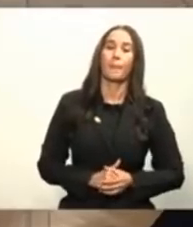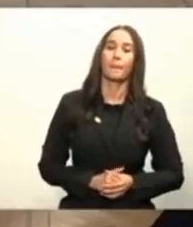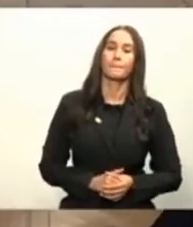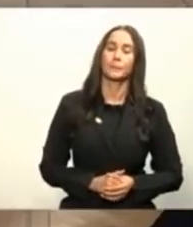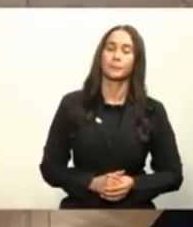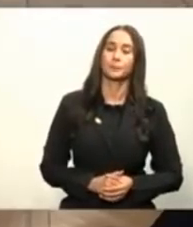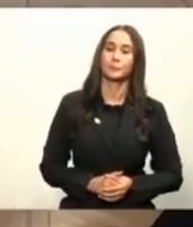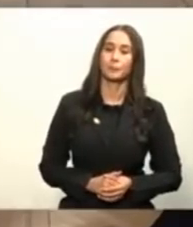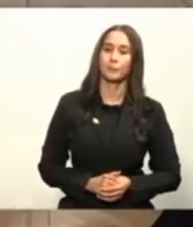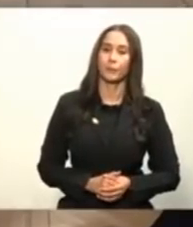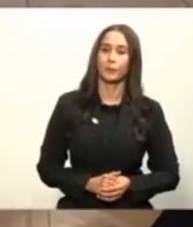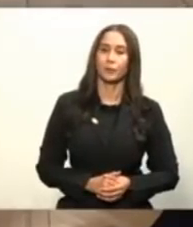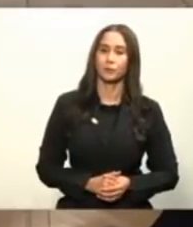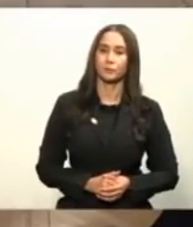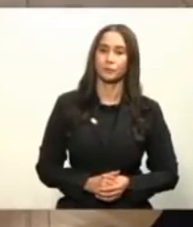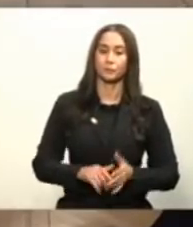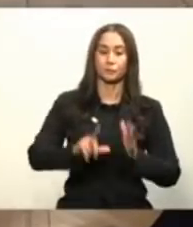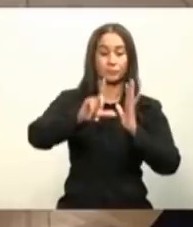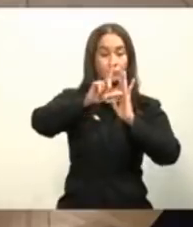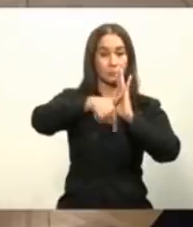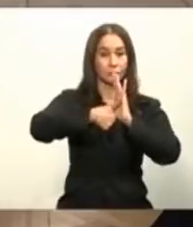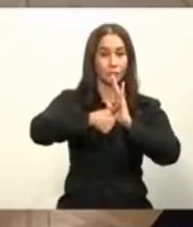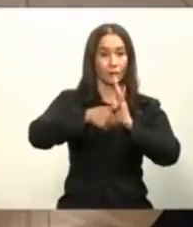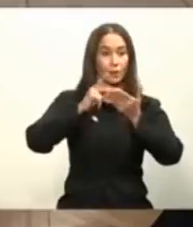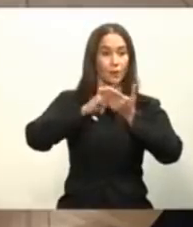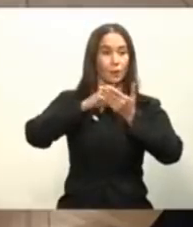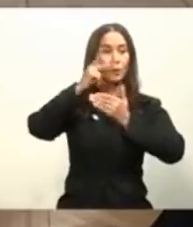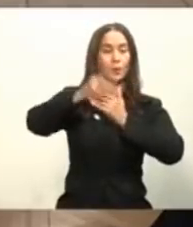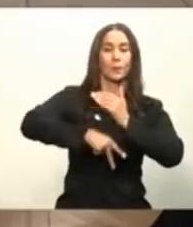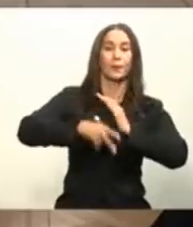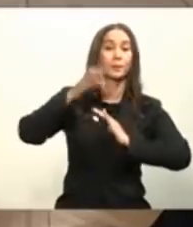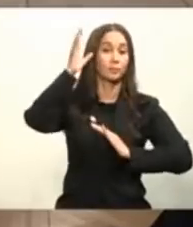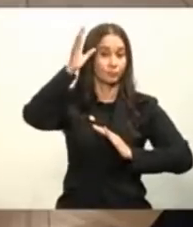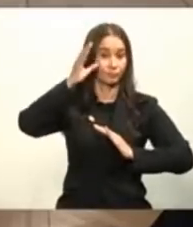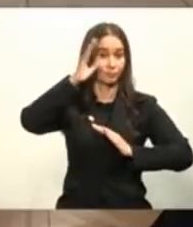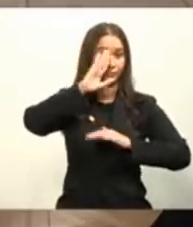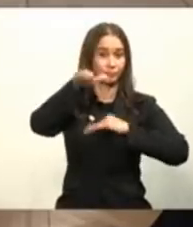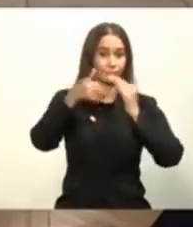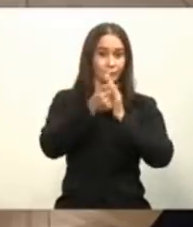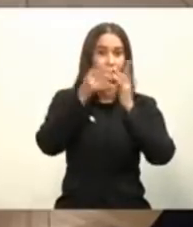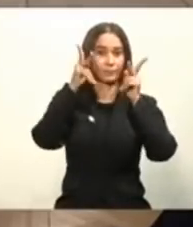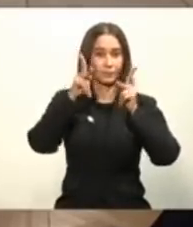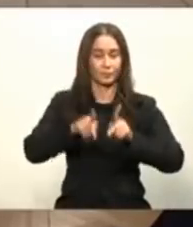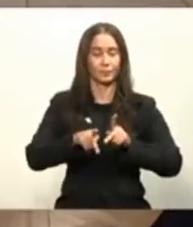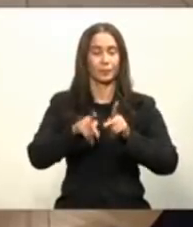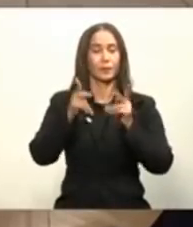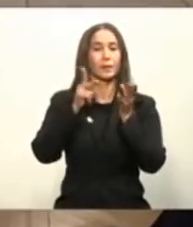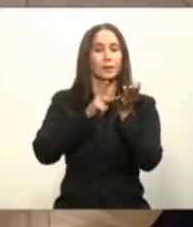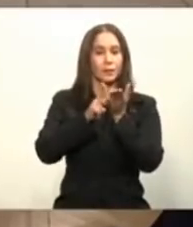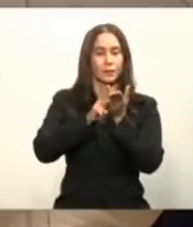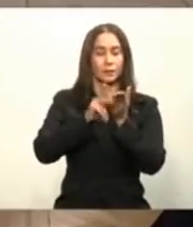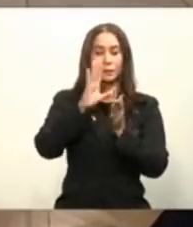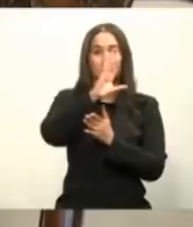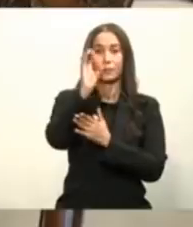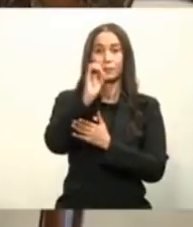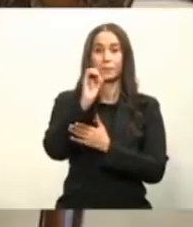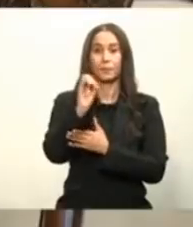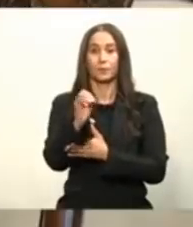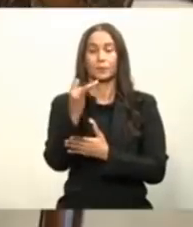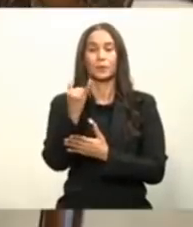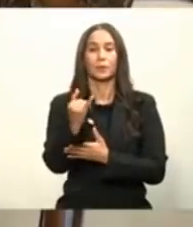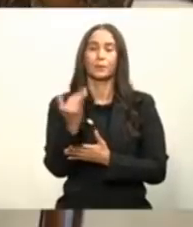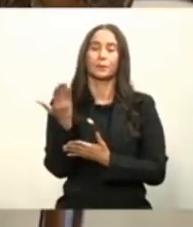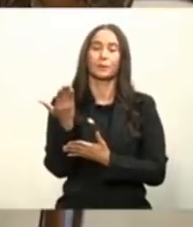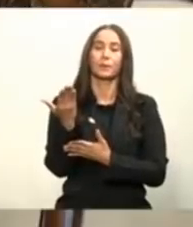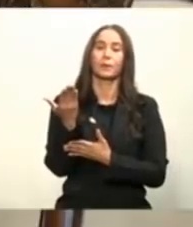tendremos y ya se dará a conocer un plan para concientizar a toda la población a que realmente ese porcentaje que ahora